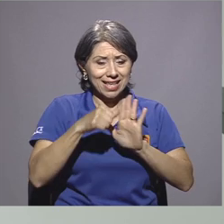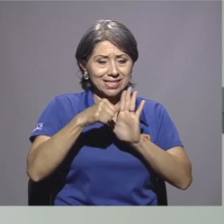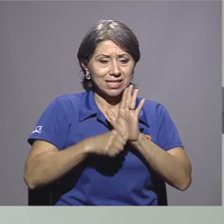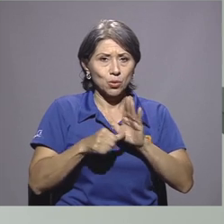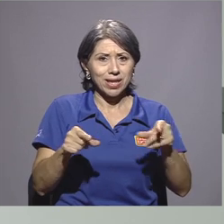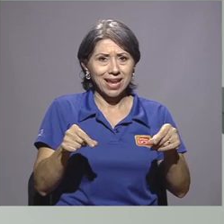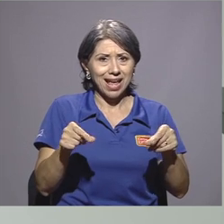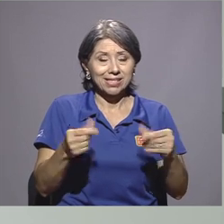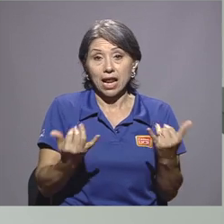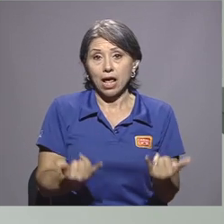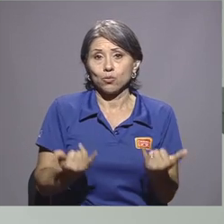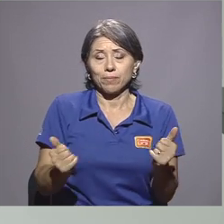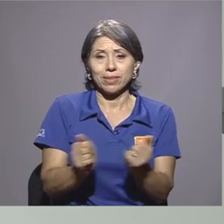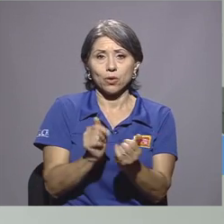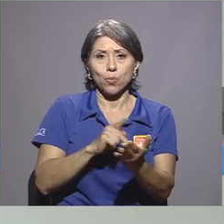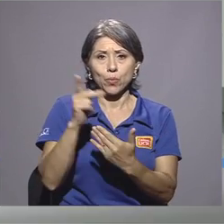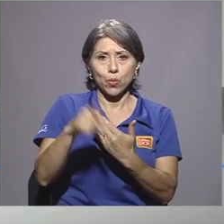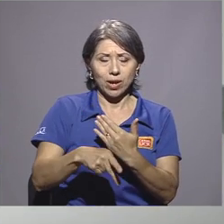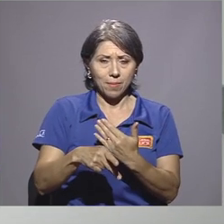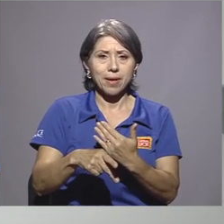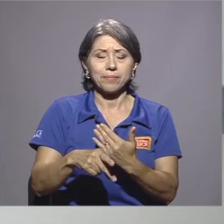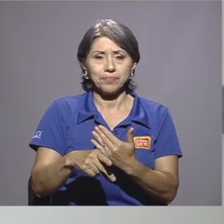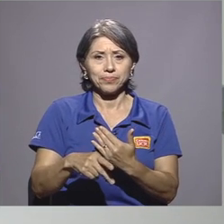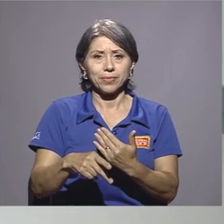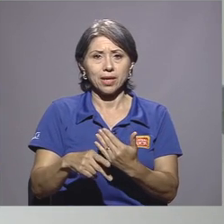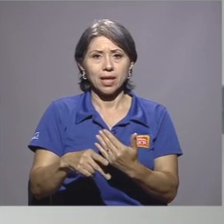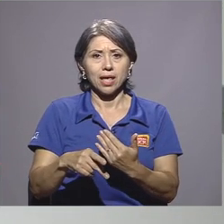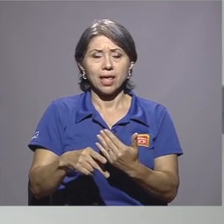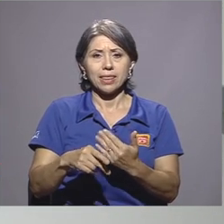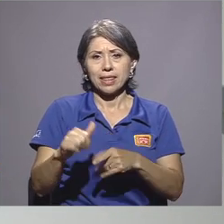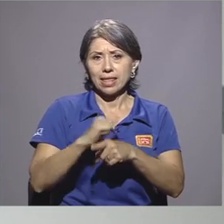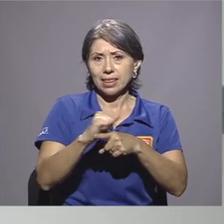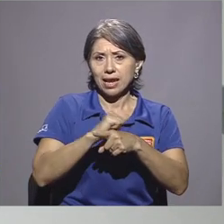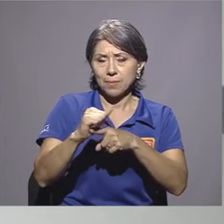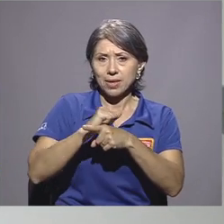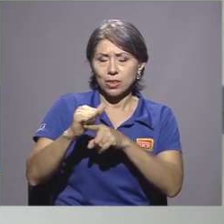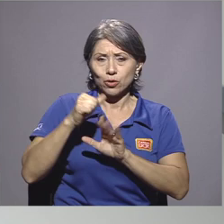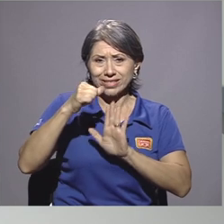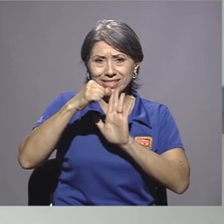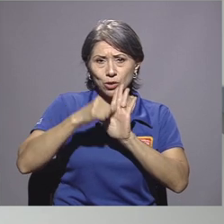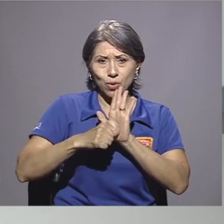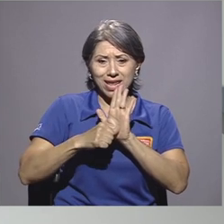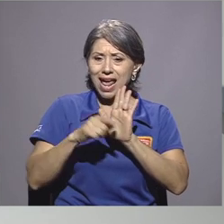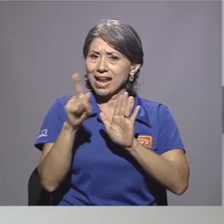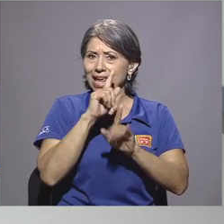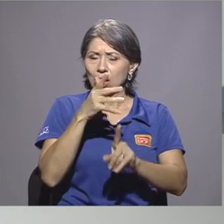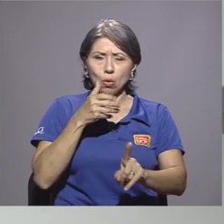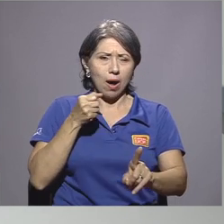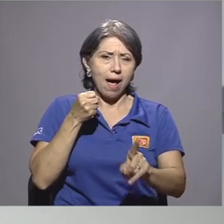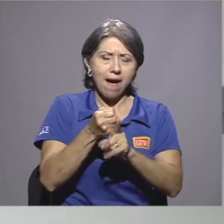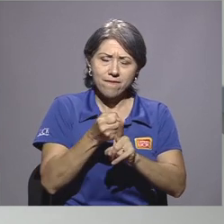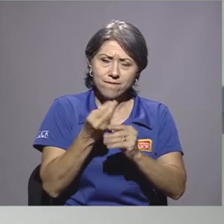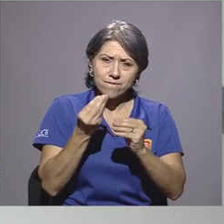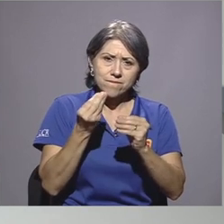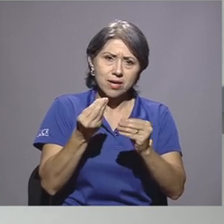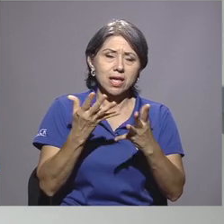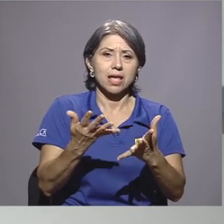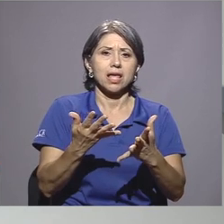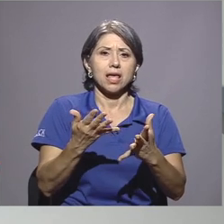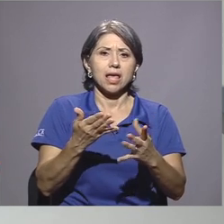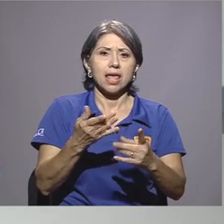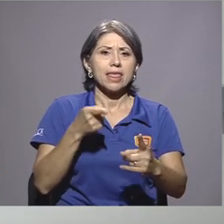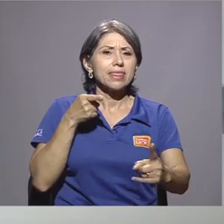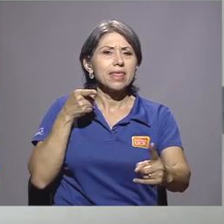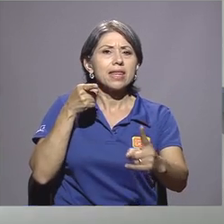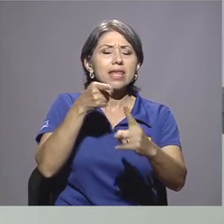actualmente tiene el programa de entrenamiento en cirugía mínimamente invasiva dirigido a